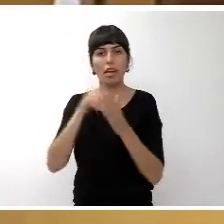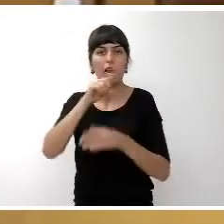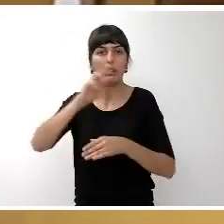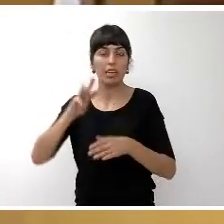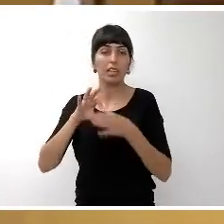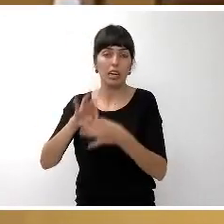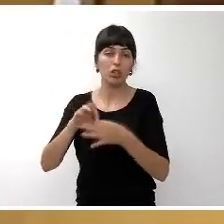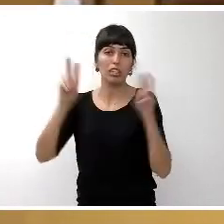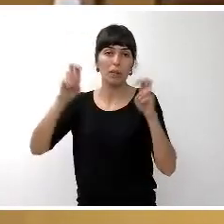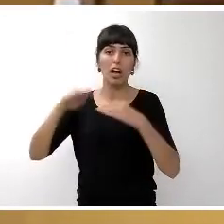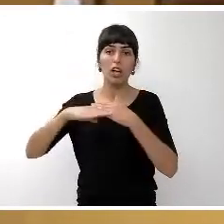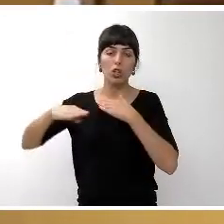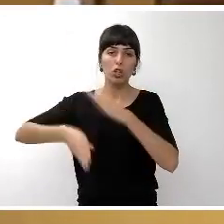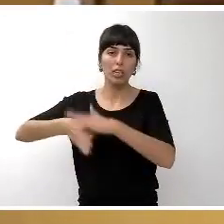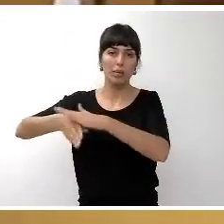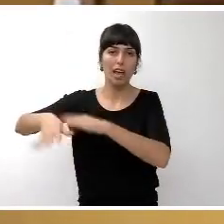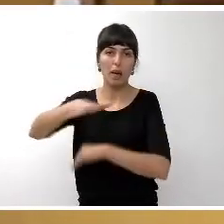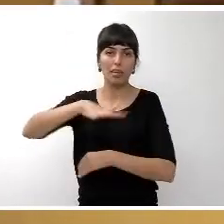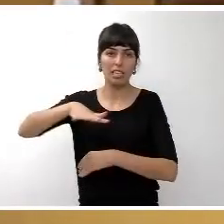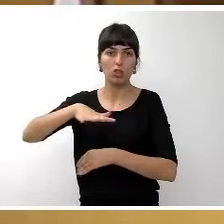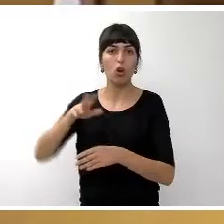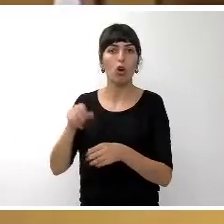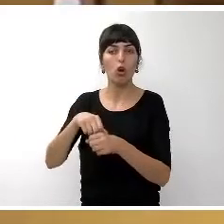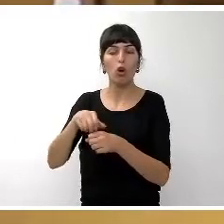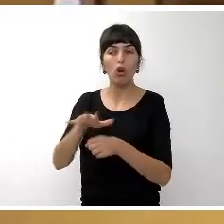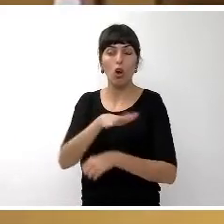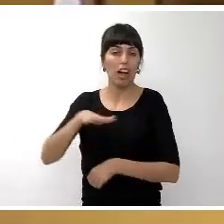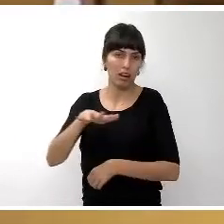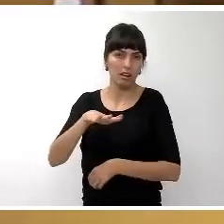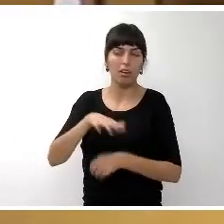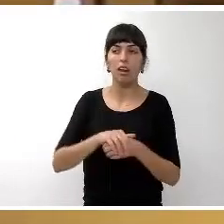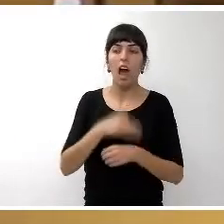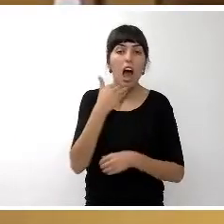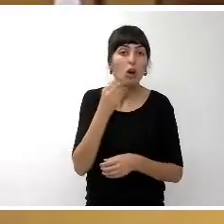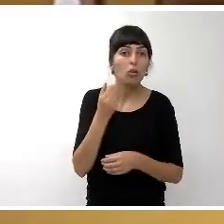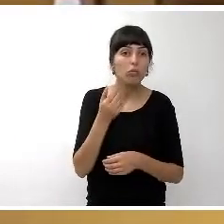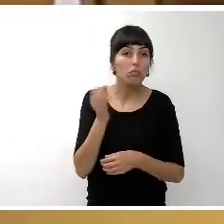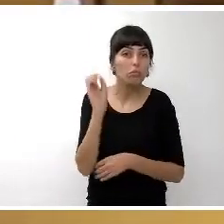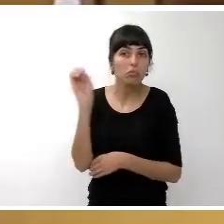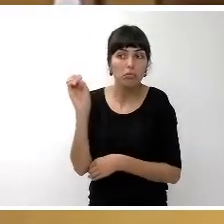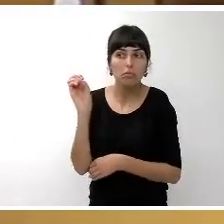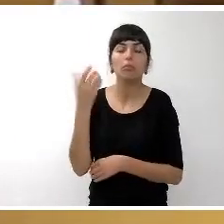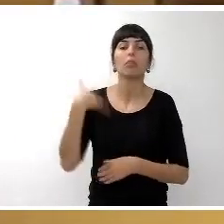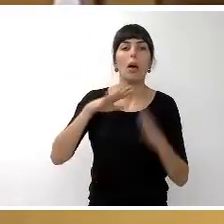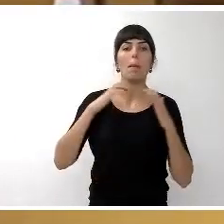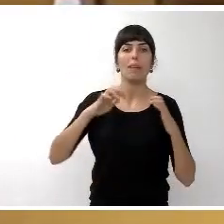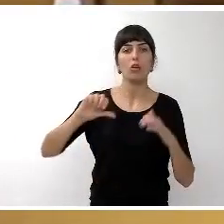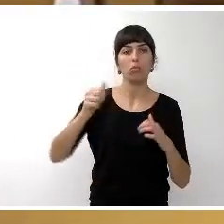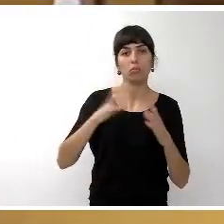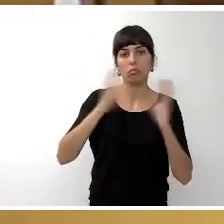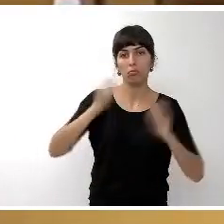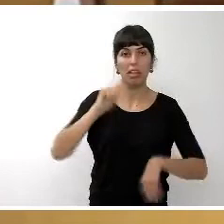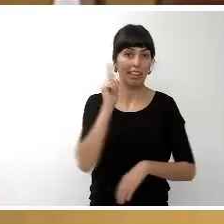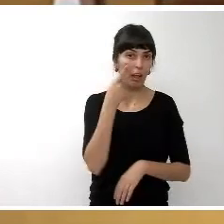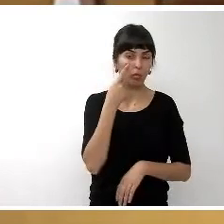sostenibilidad de la Administración local. ¿Alguna intervención? Queda enterado el Pleno. Punto número 14.